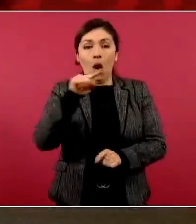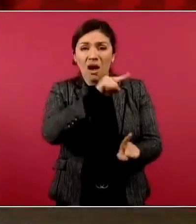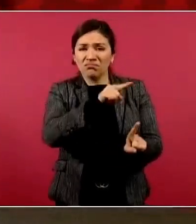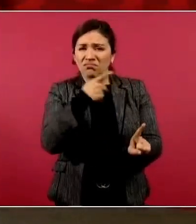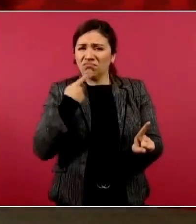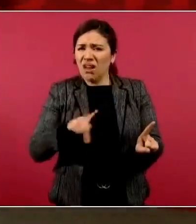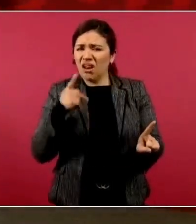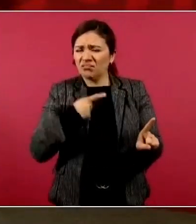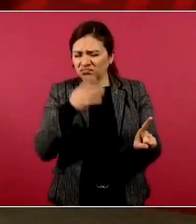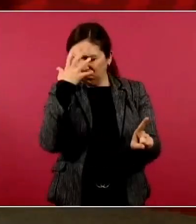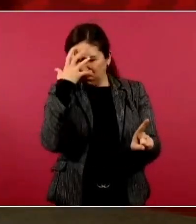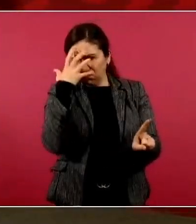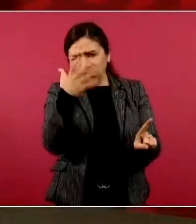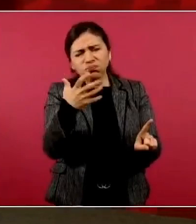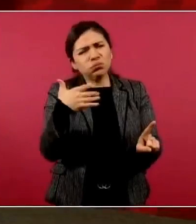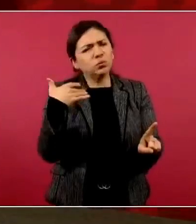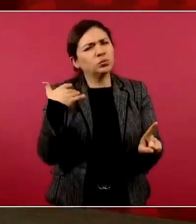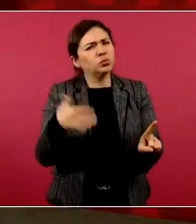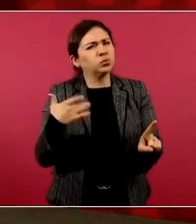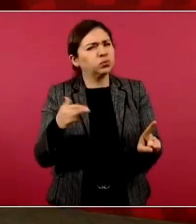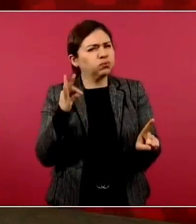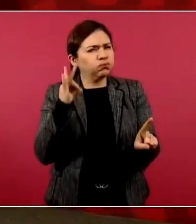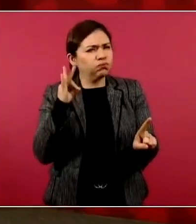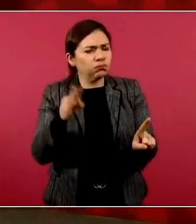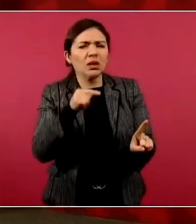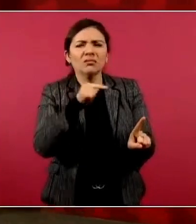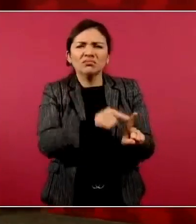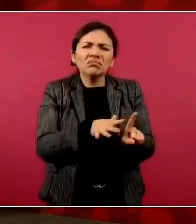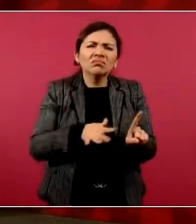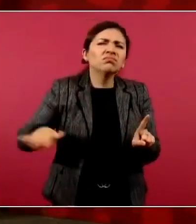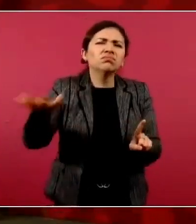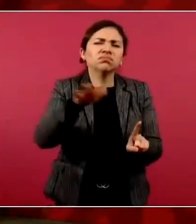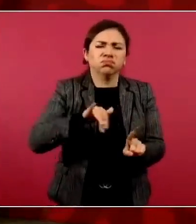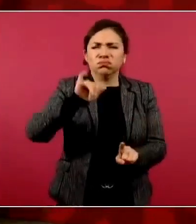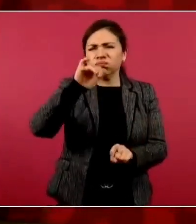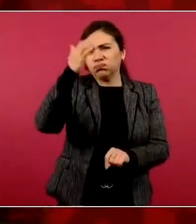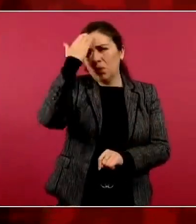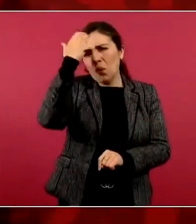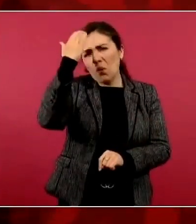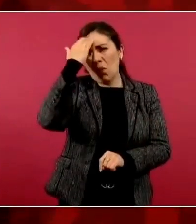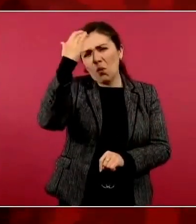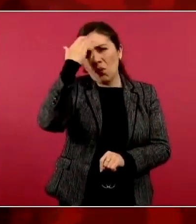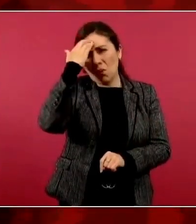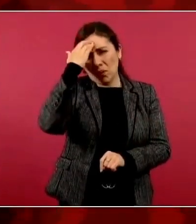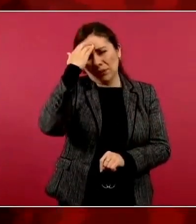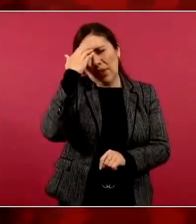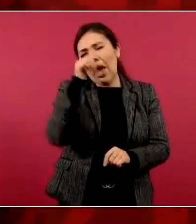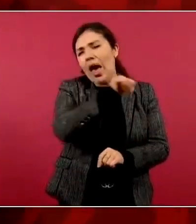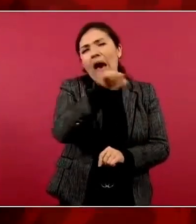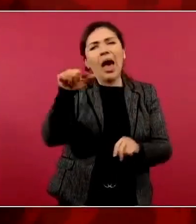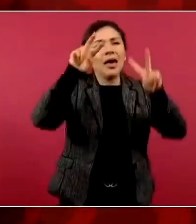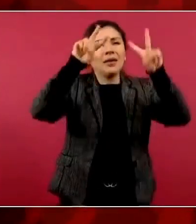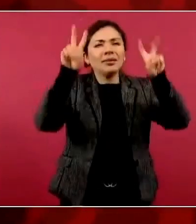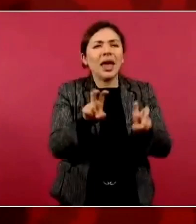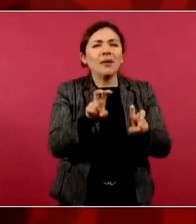una gente muy seria y muy conocido en el mundo financiero.